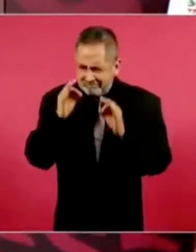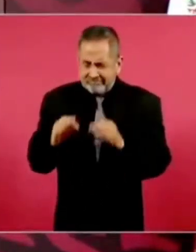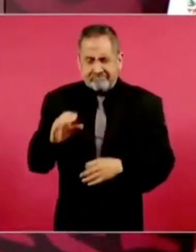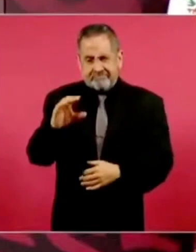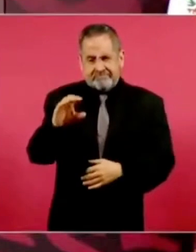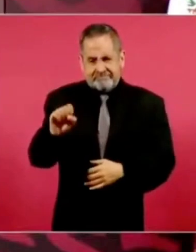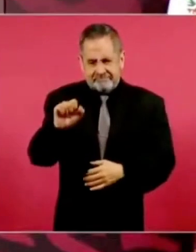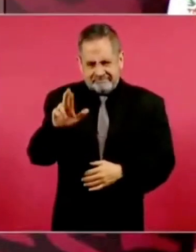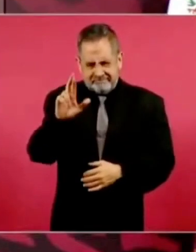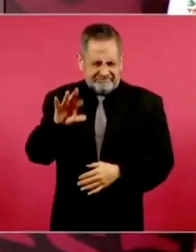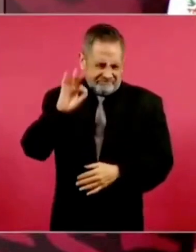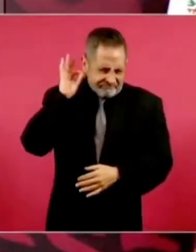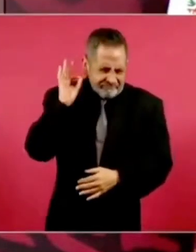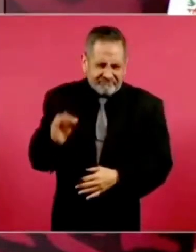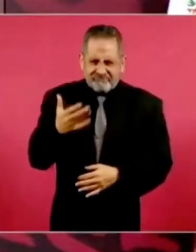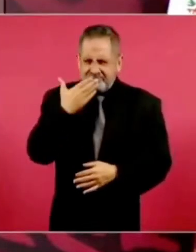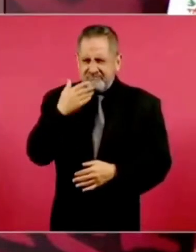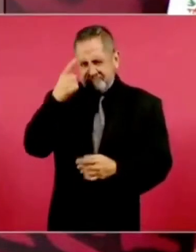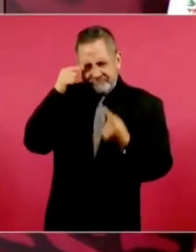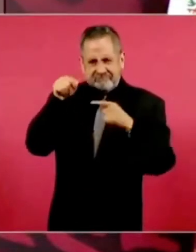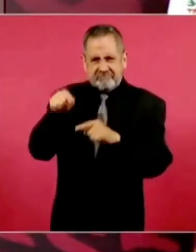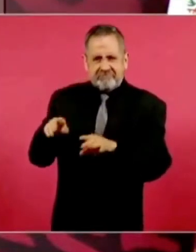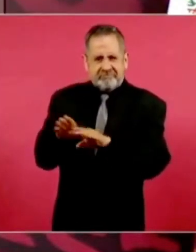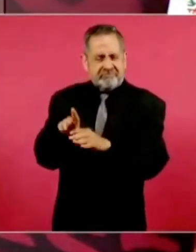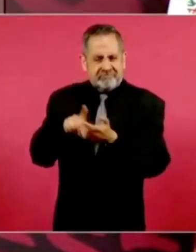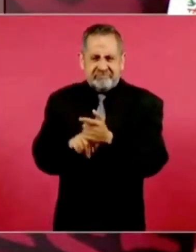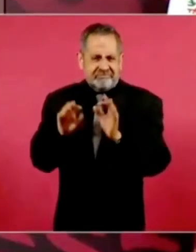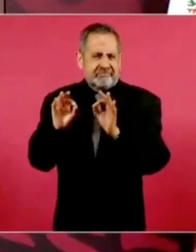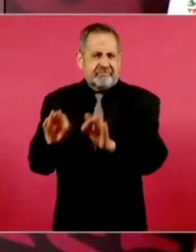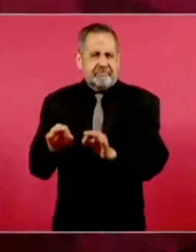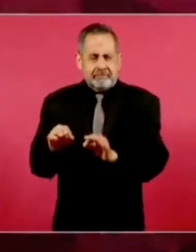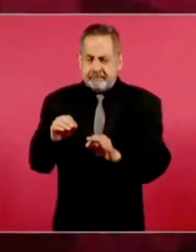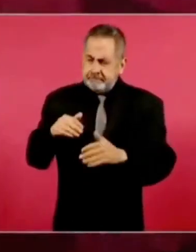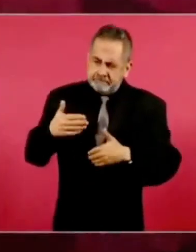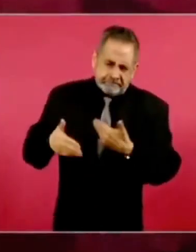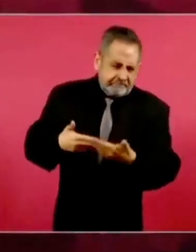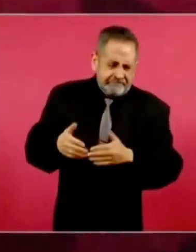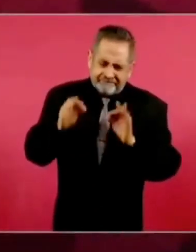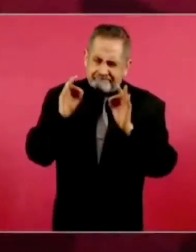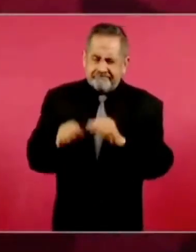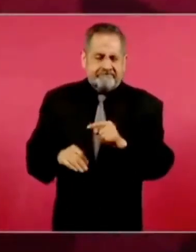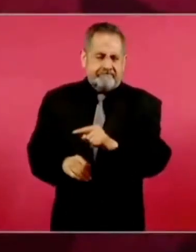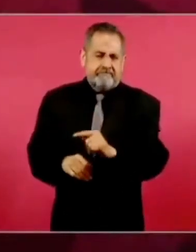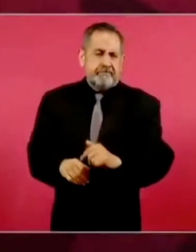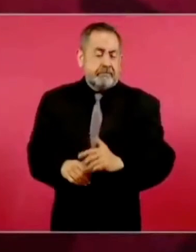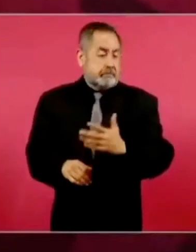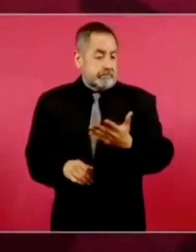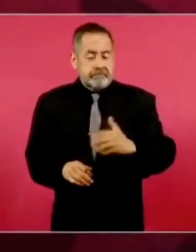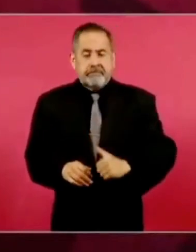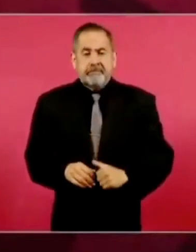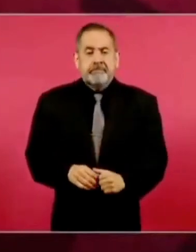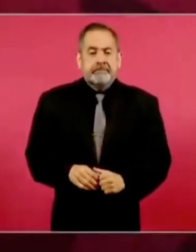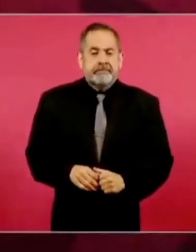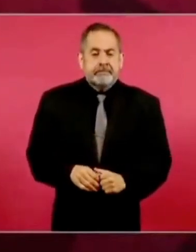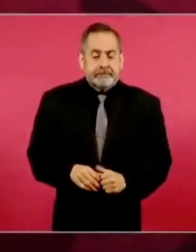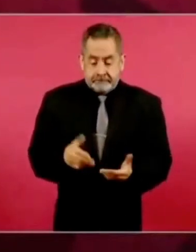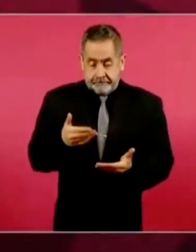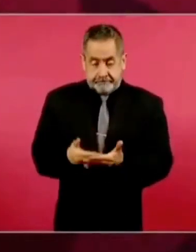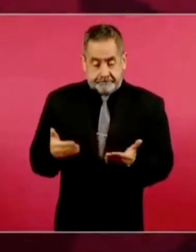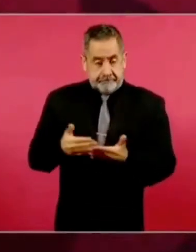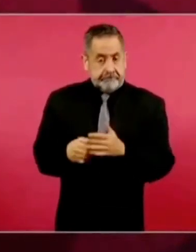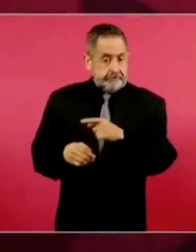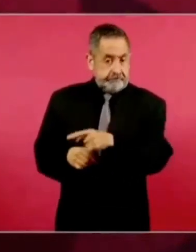nuestro movimiento. Y ahora que